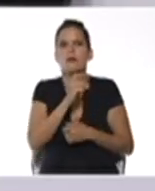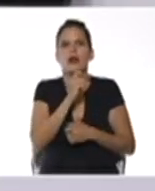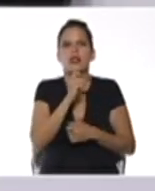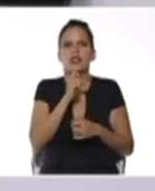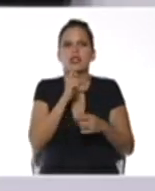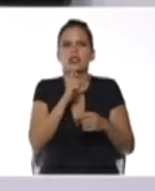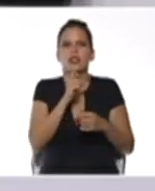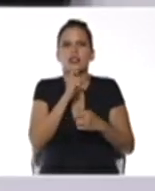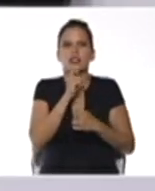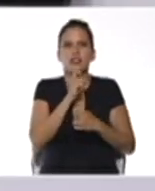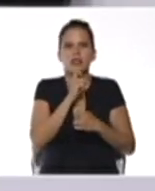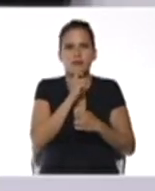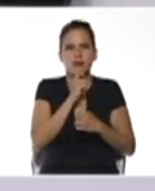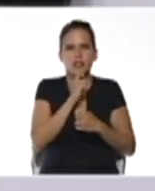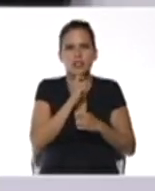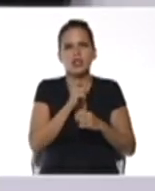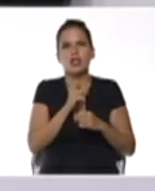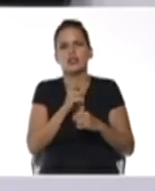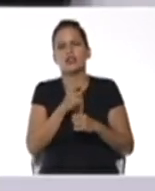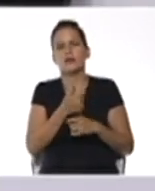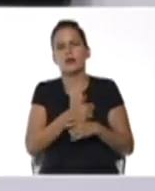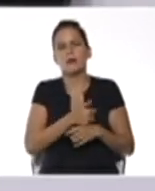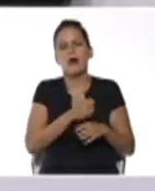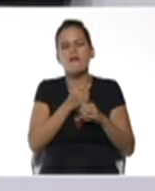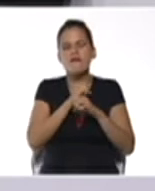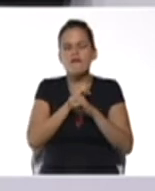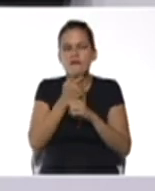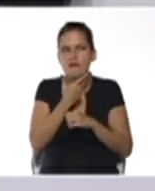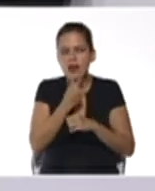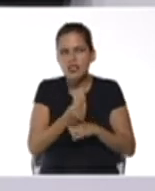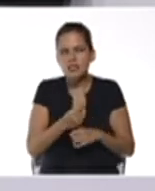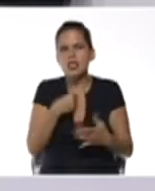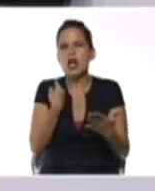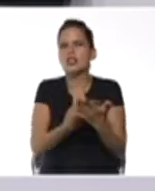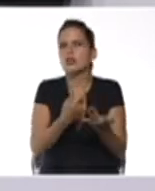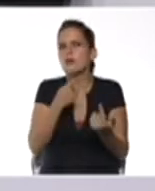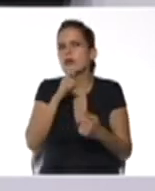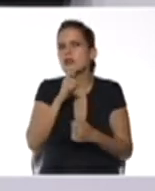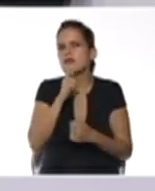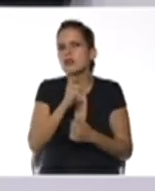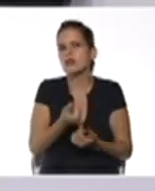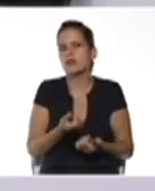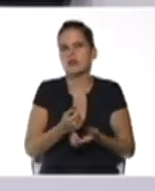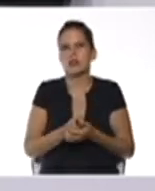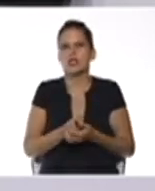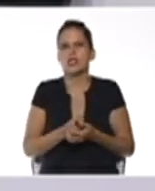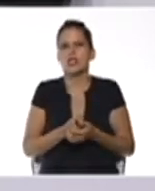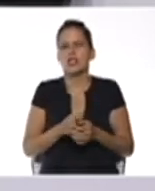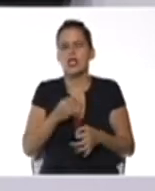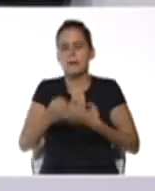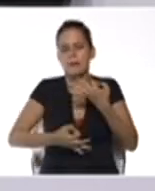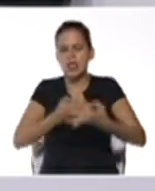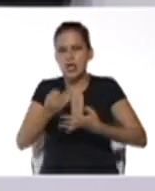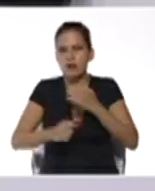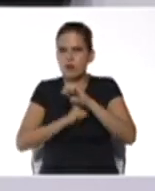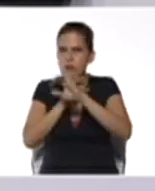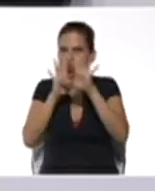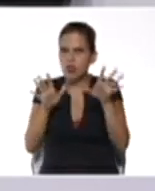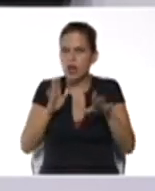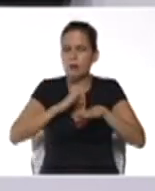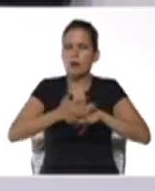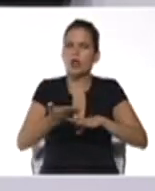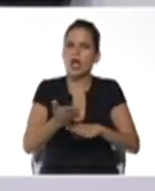a lo más complejo y explicar de forma detallada porque ante